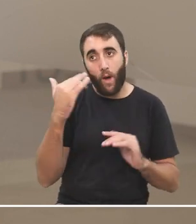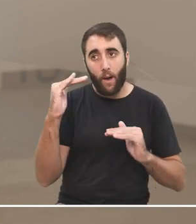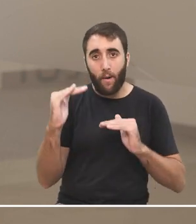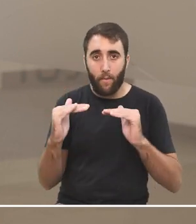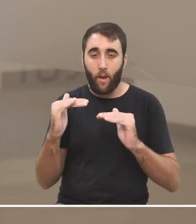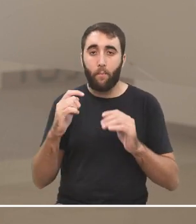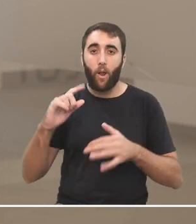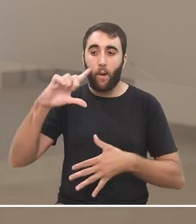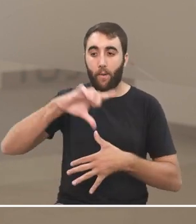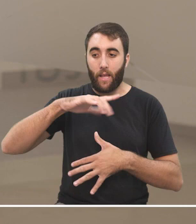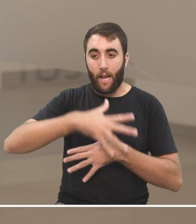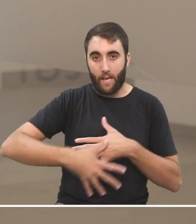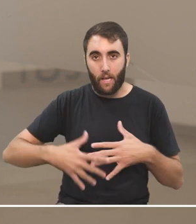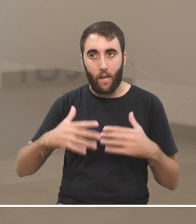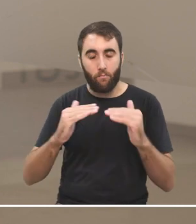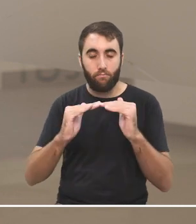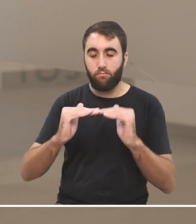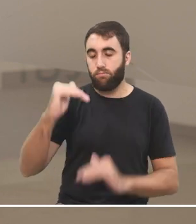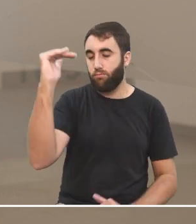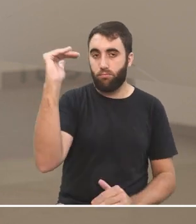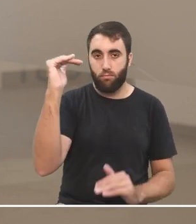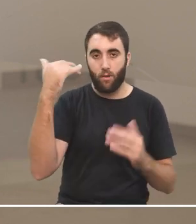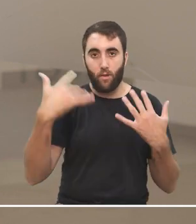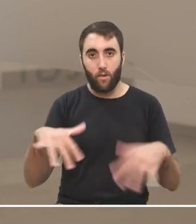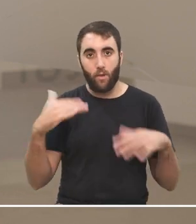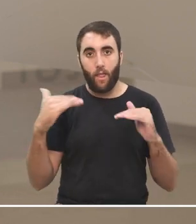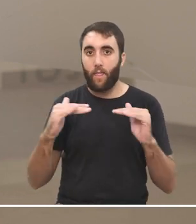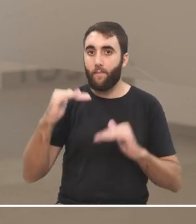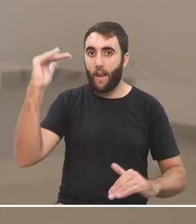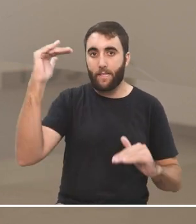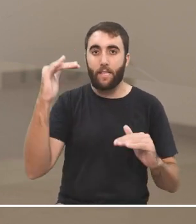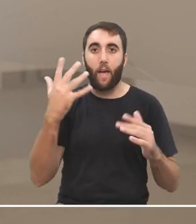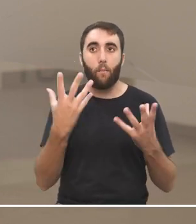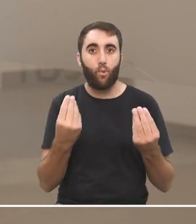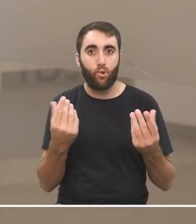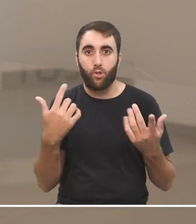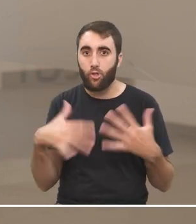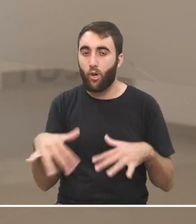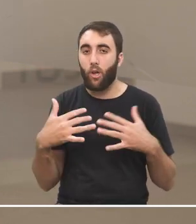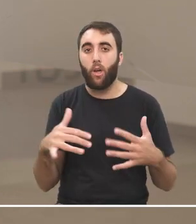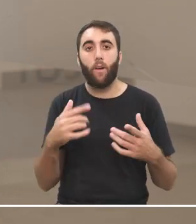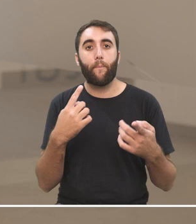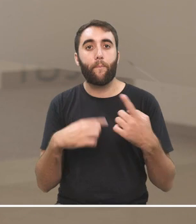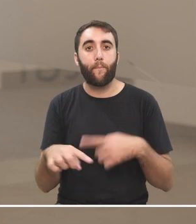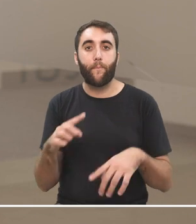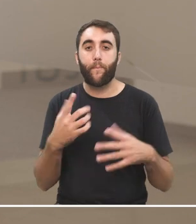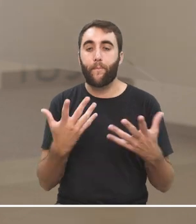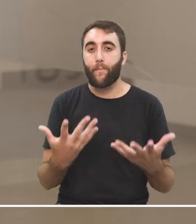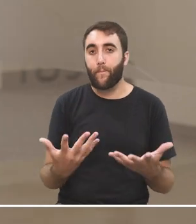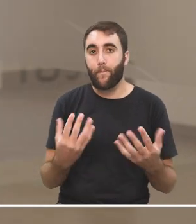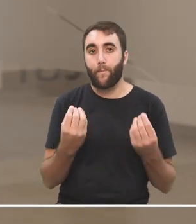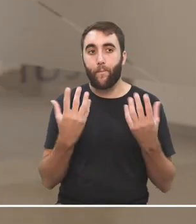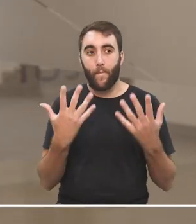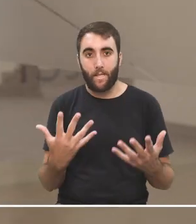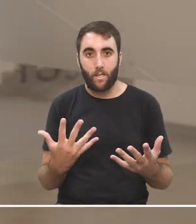pero en América Latina, de un modo general, son abismales las diferencias sociales, socioeconómicas. Y, por lo